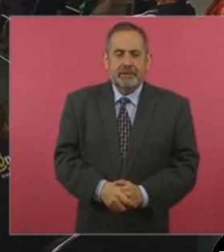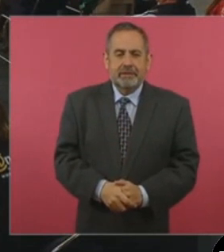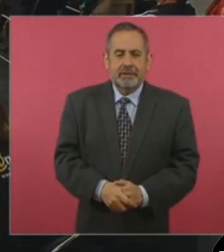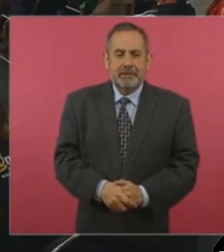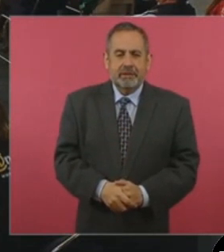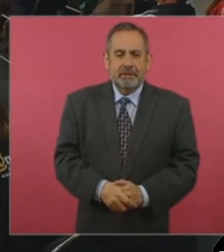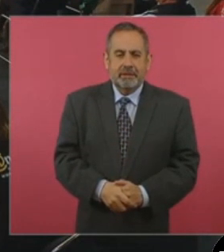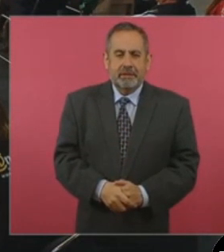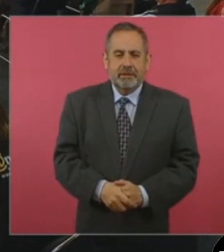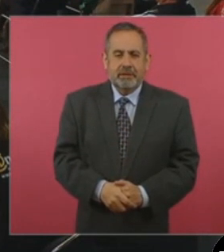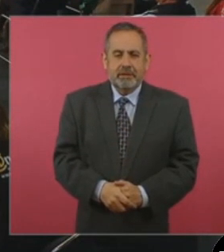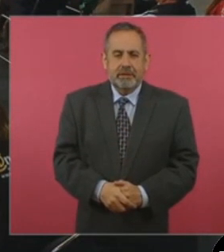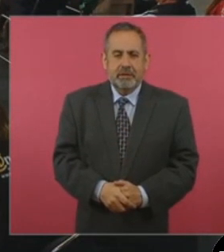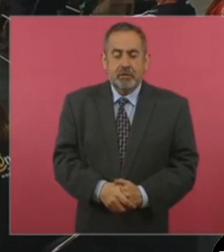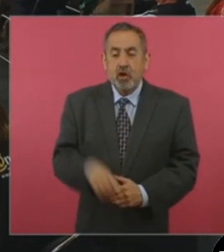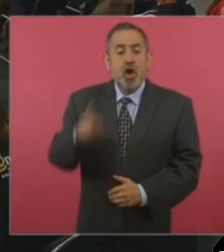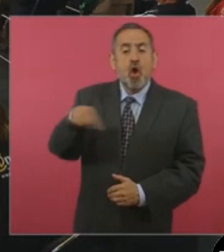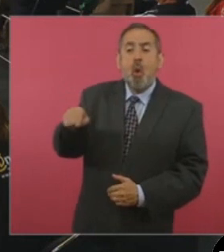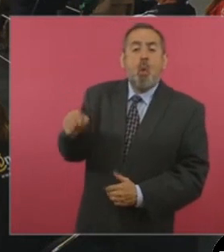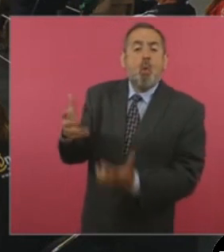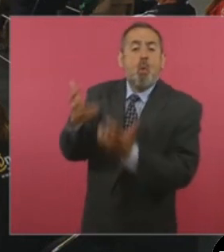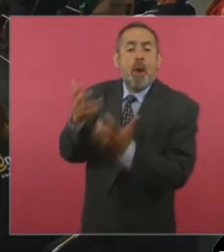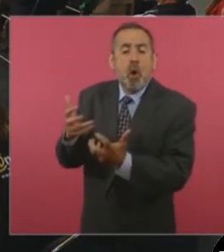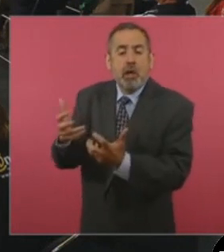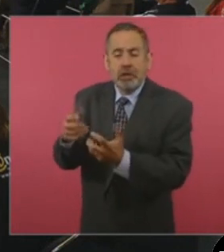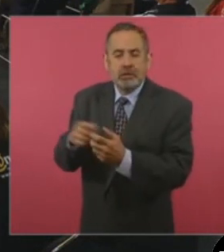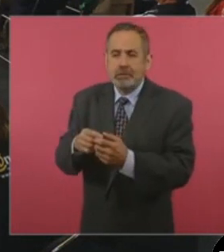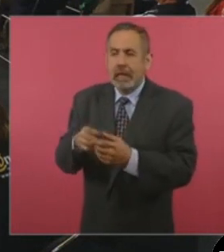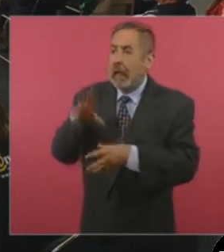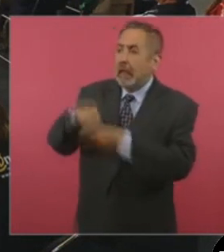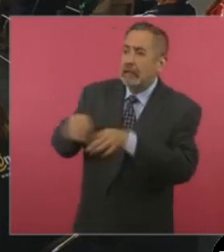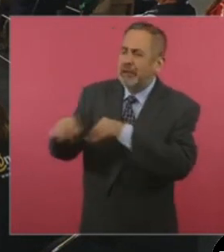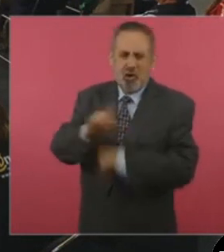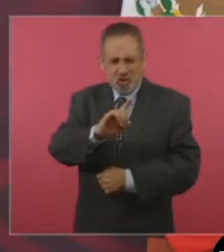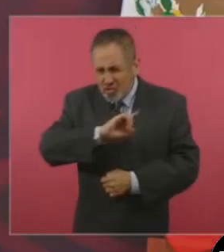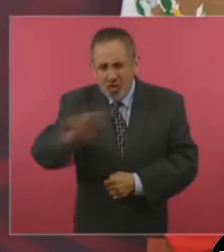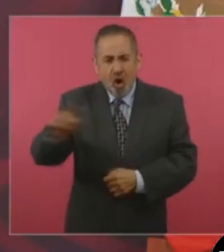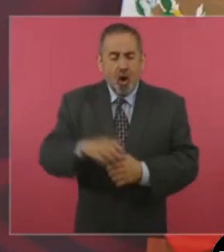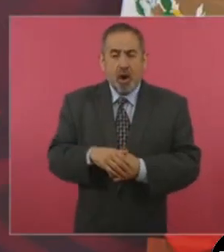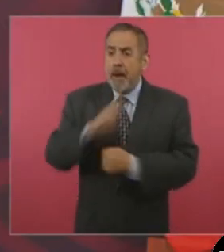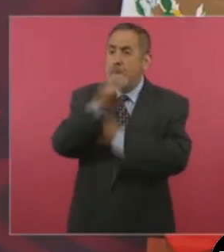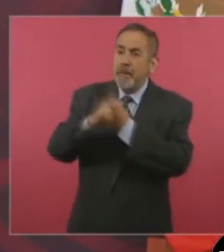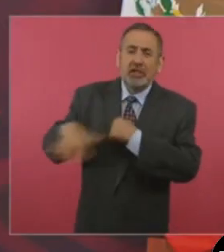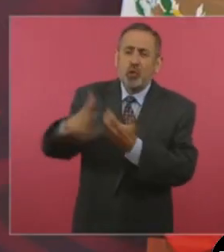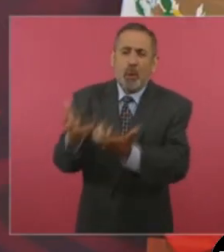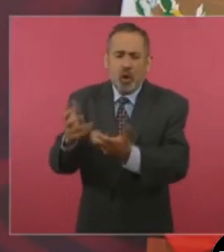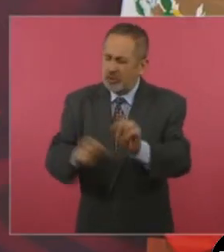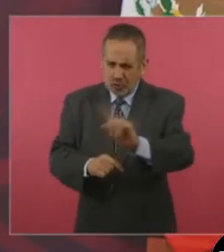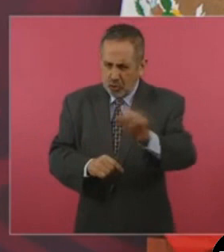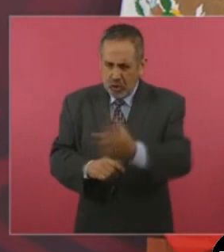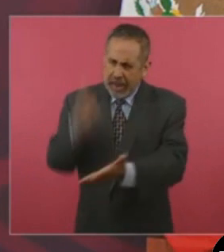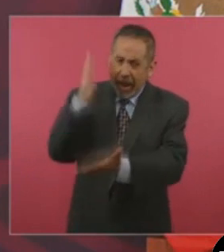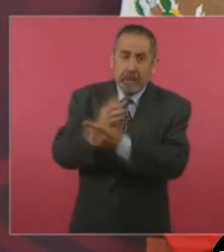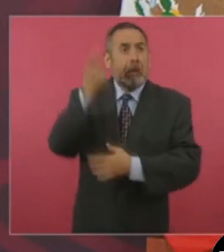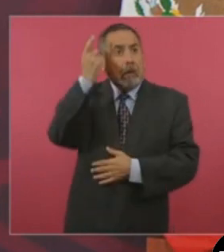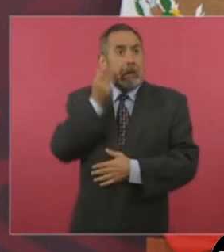Eso, de que los huevones no caben en el gobierno y tampoco en el país. Ya se acabó que estés